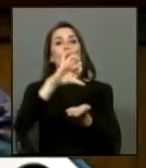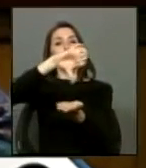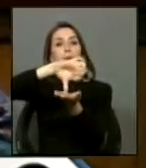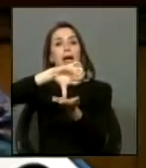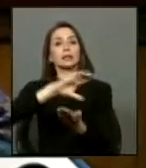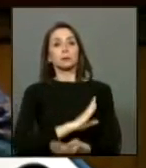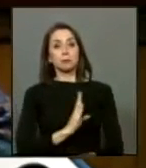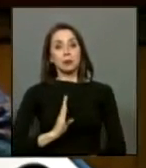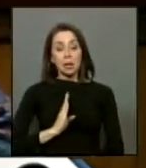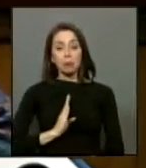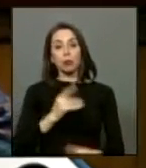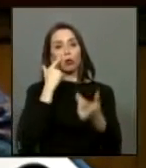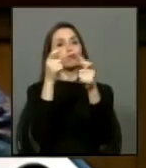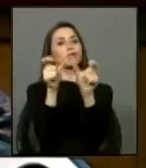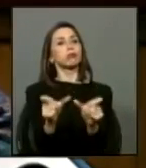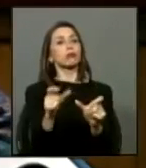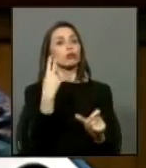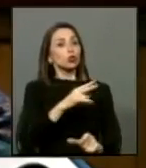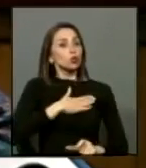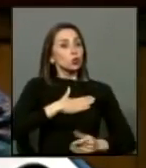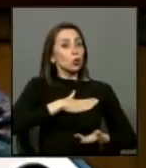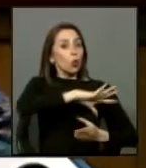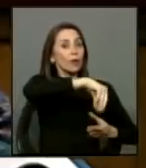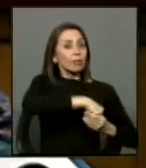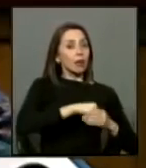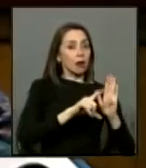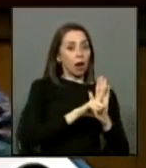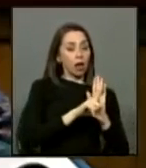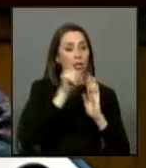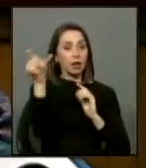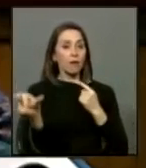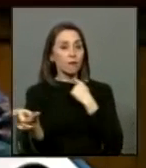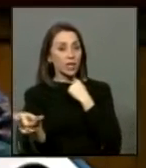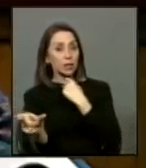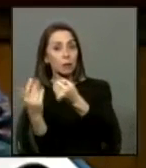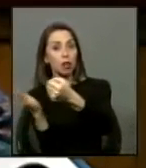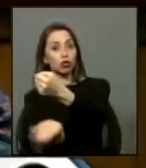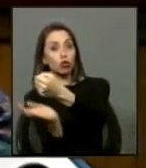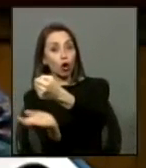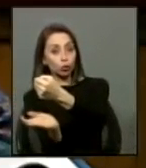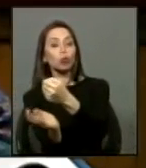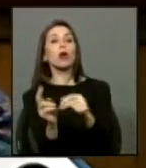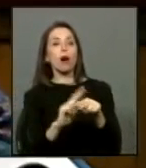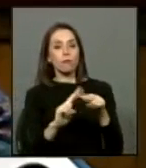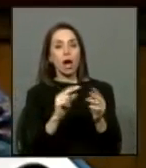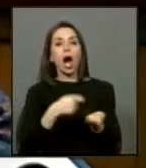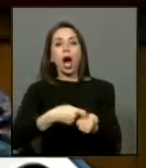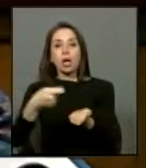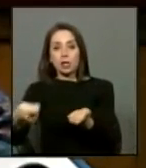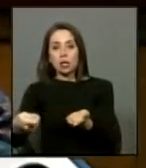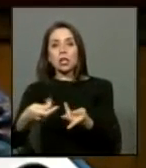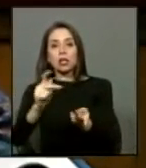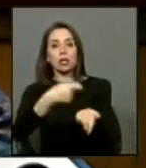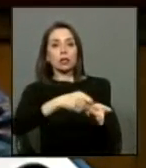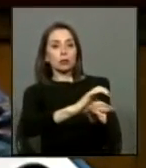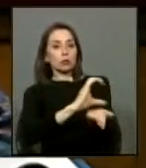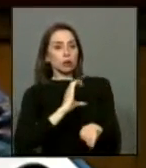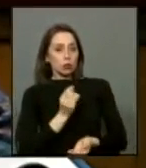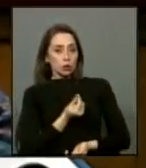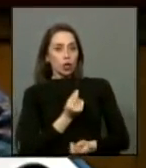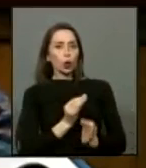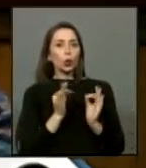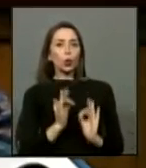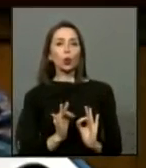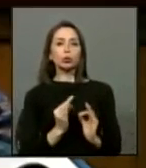velará porque su legislación garantiza a la víctima de un acto de tortura, la reparación y el derecho a una indemnización justa y